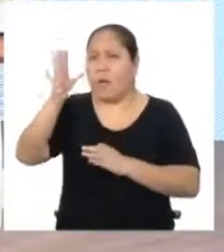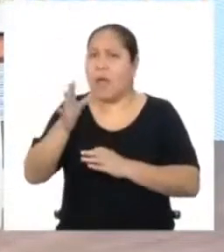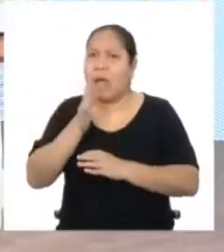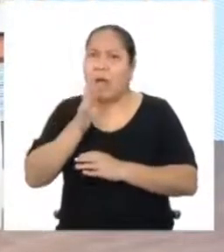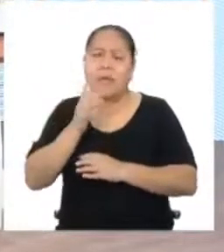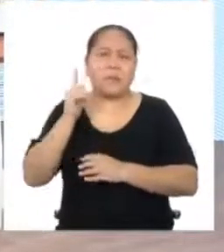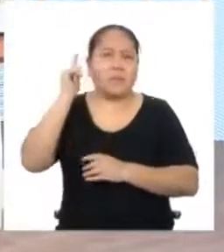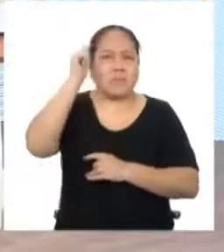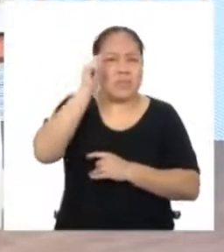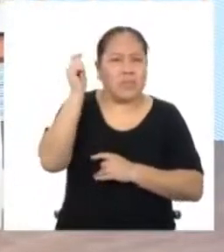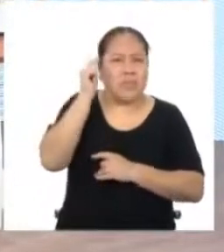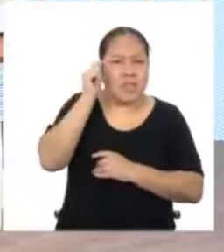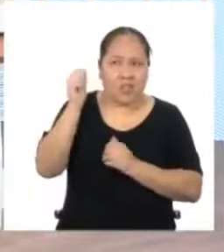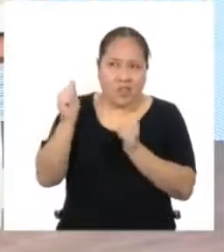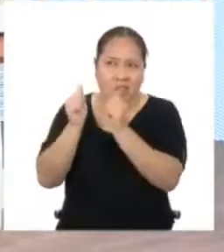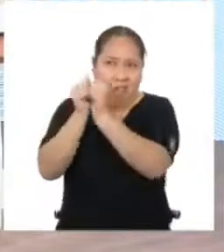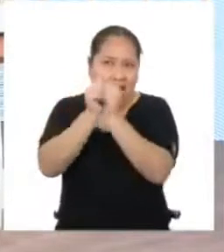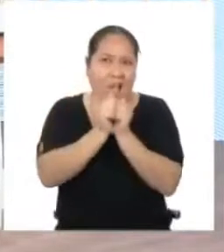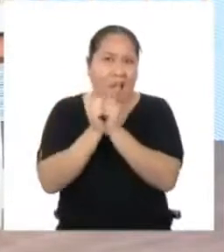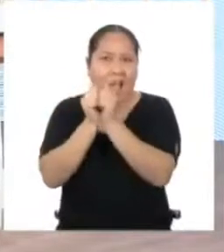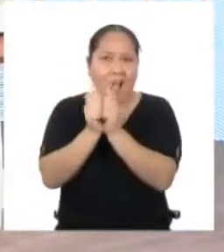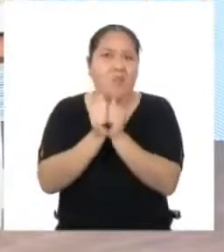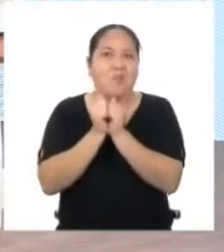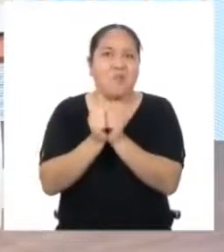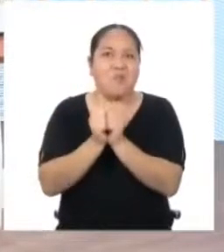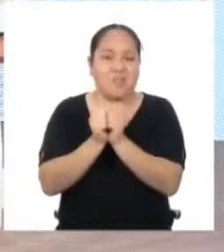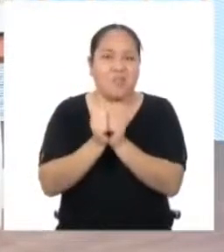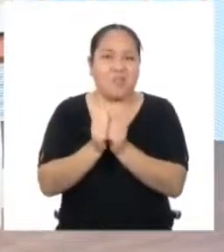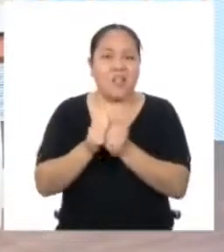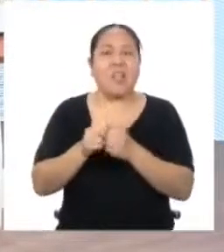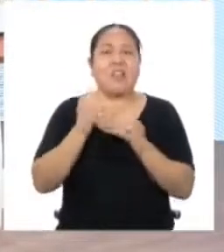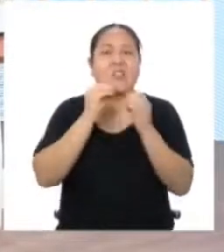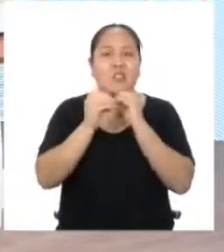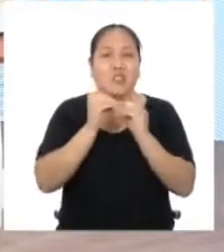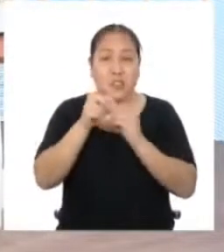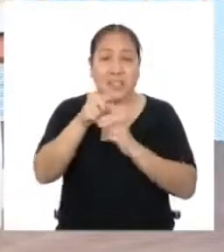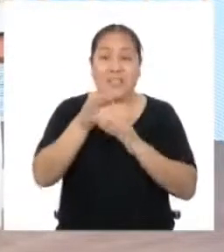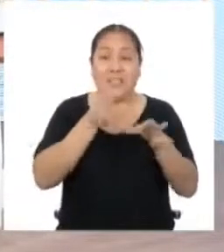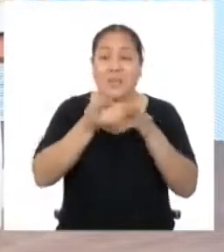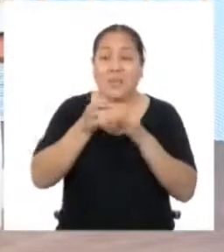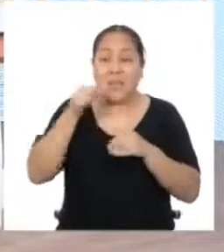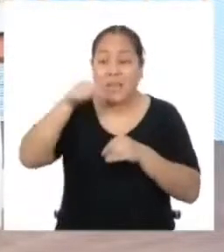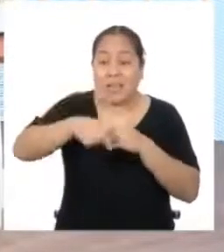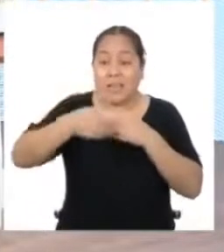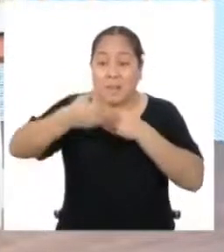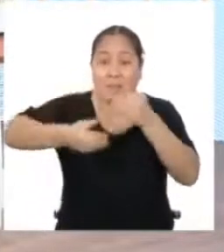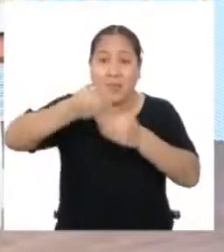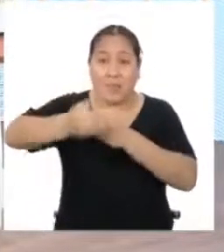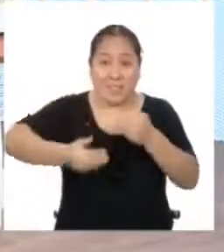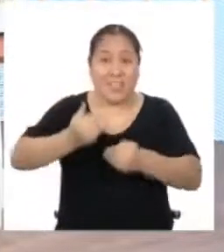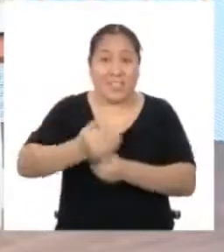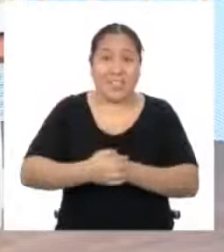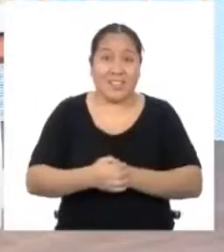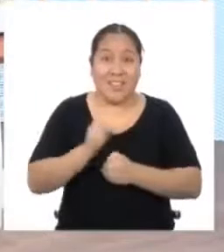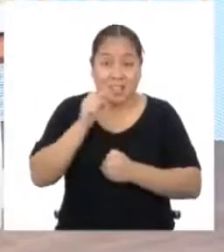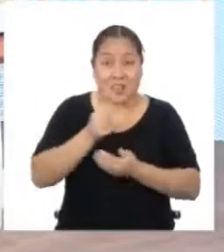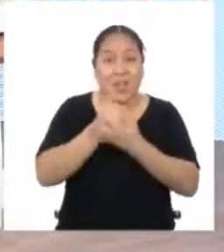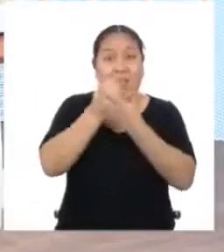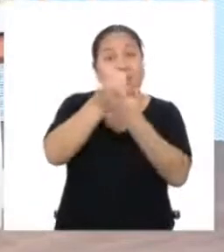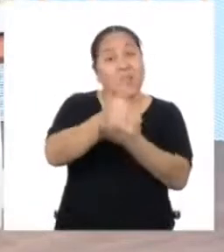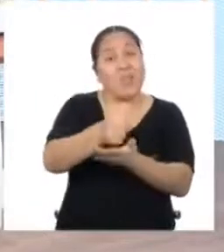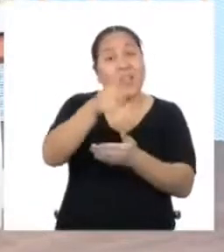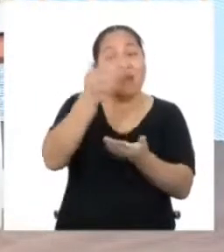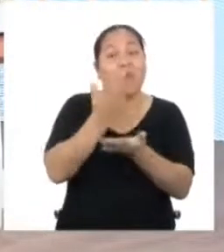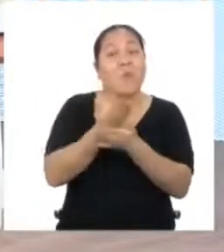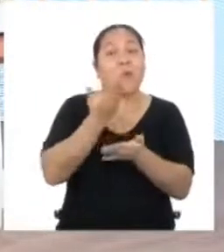tías o abuelos para resolverlos juntos Vayan explicándoles por qué siguen ese proceso en el cálculo Eso además les servirá para